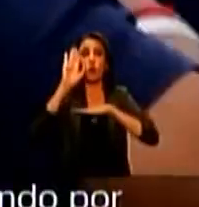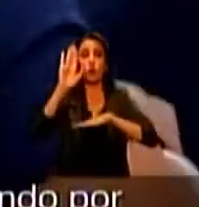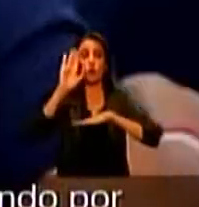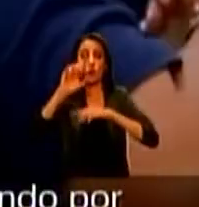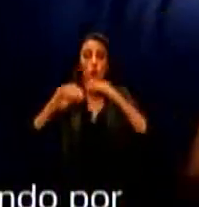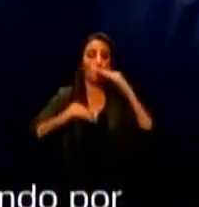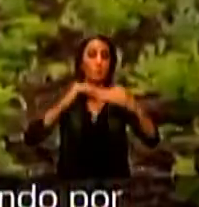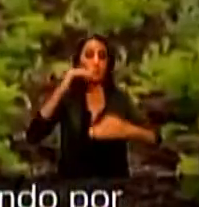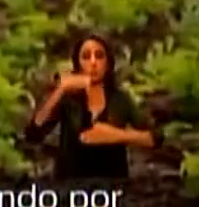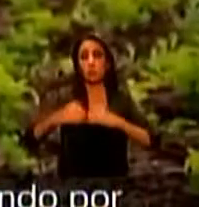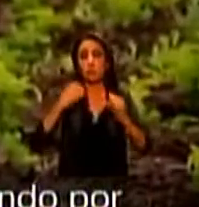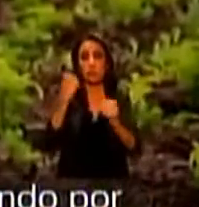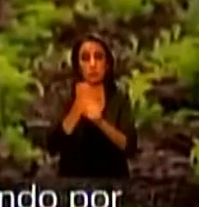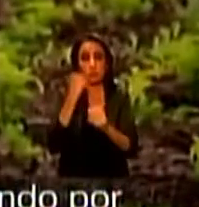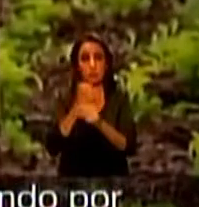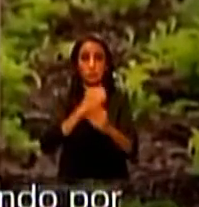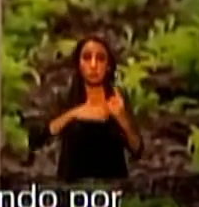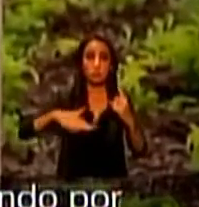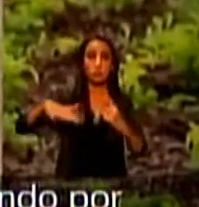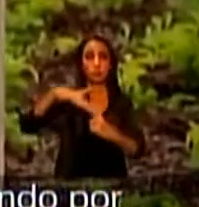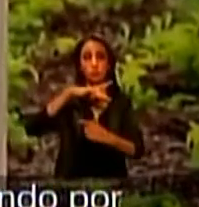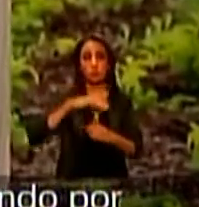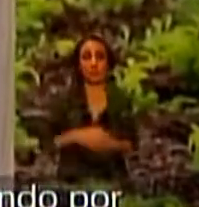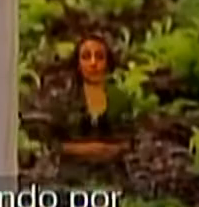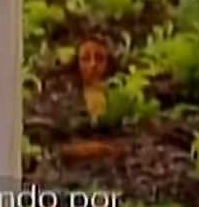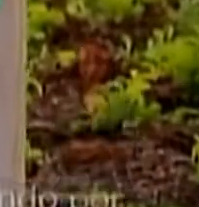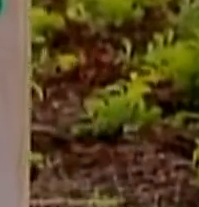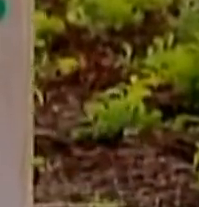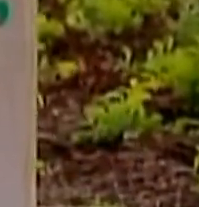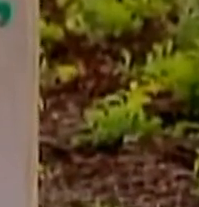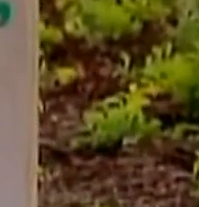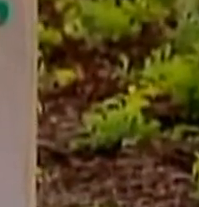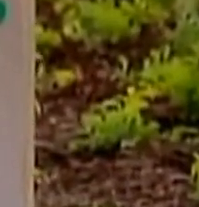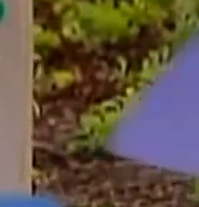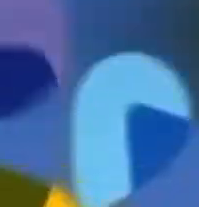comprometen a seguir trabajando por un entorno amigable con el ambiente.